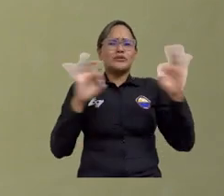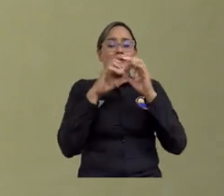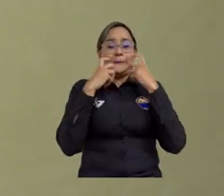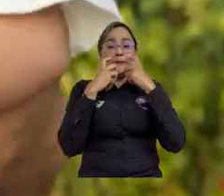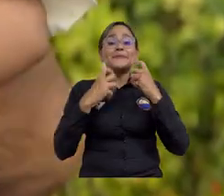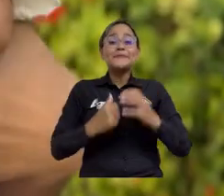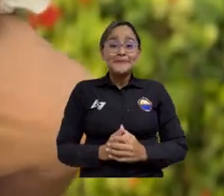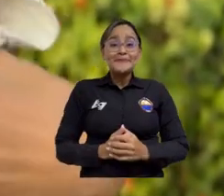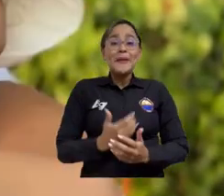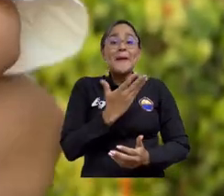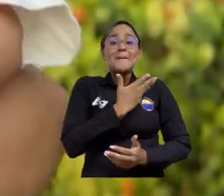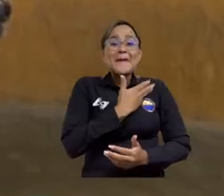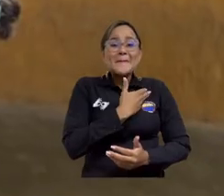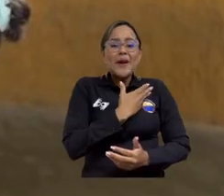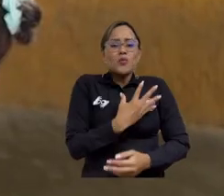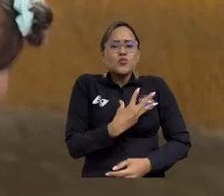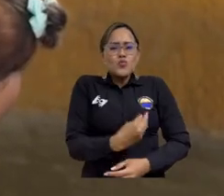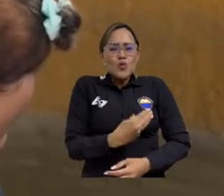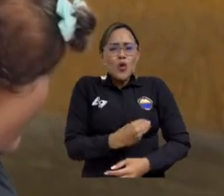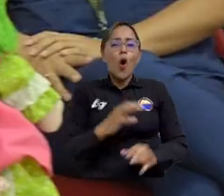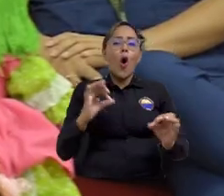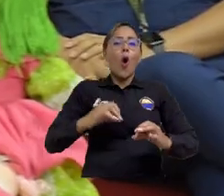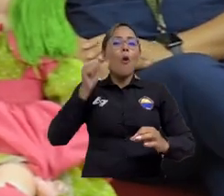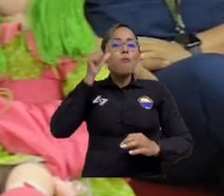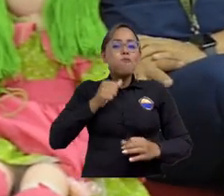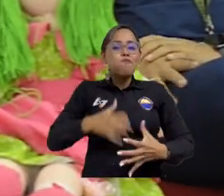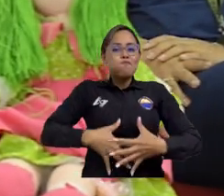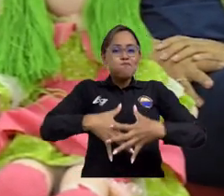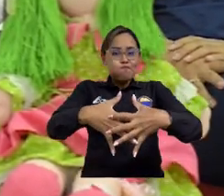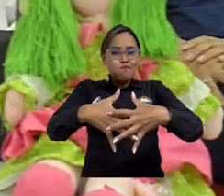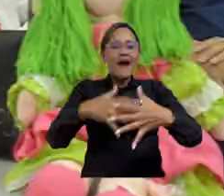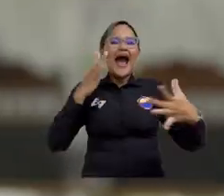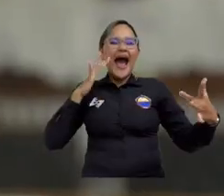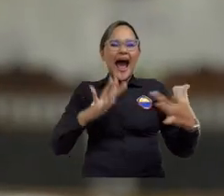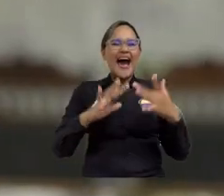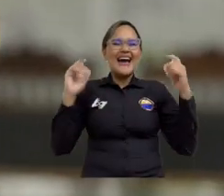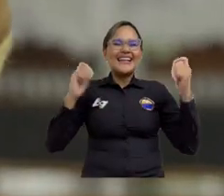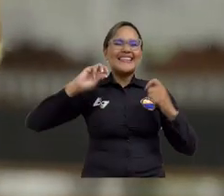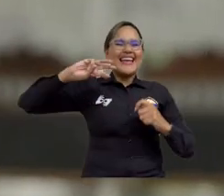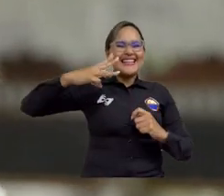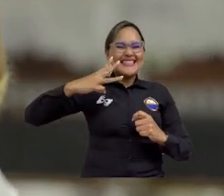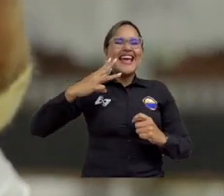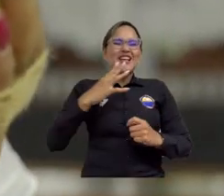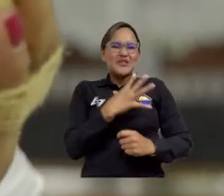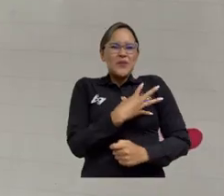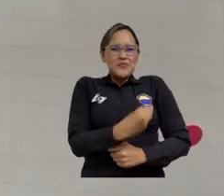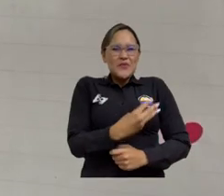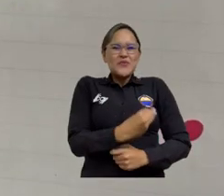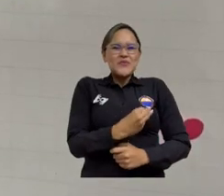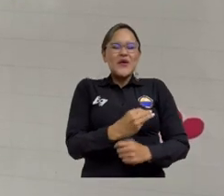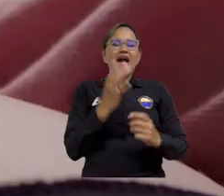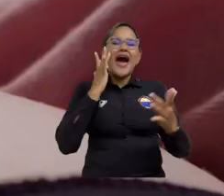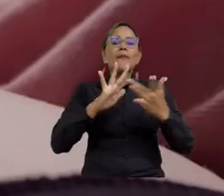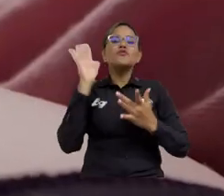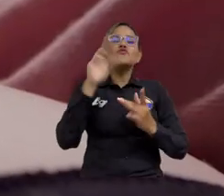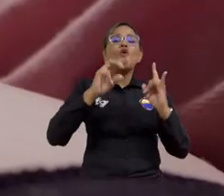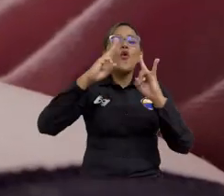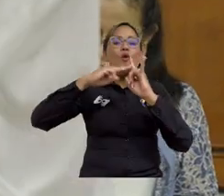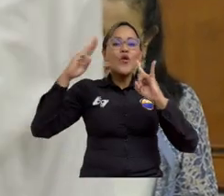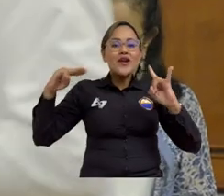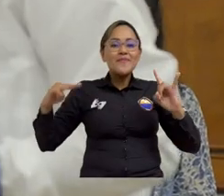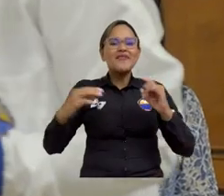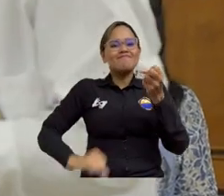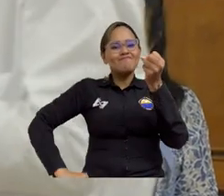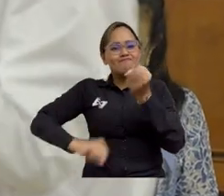importantes. Madres gestantes y lactantes también disfrutaron de la tercera tetatón que hace parte de la campaña Unimagdalena apoya a las